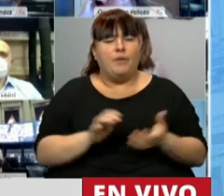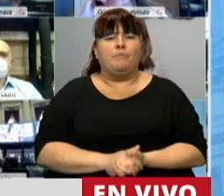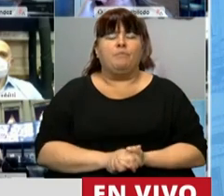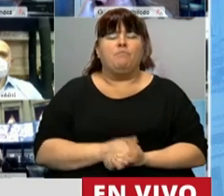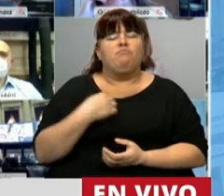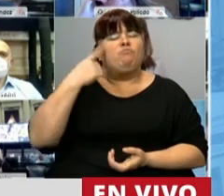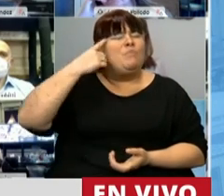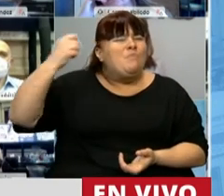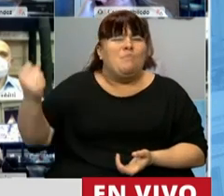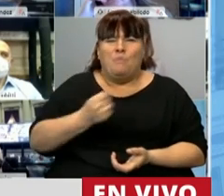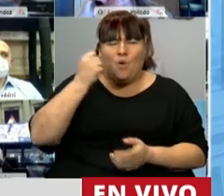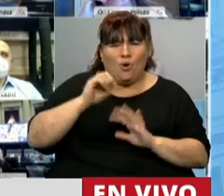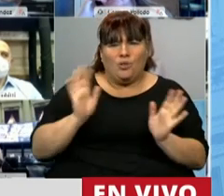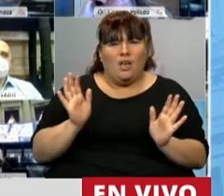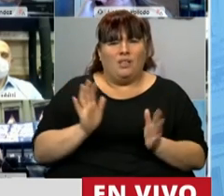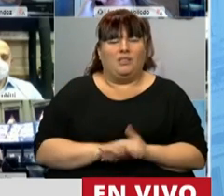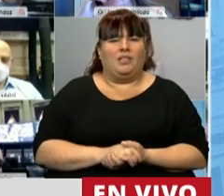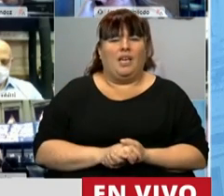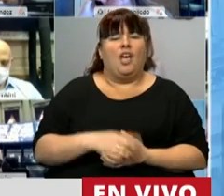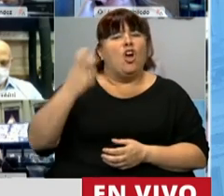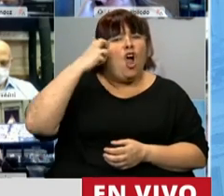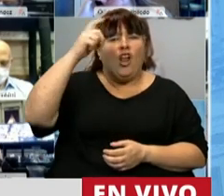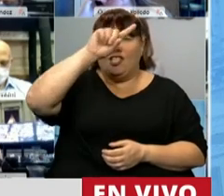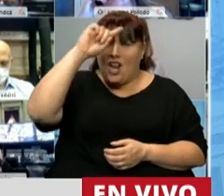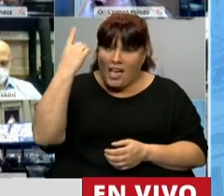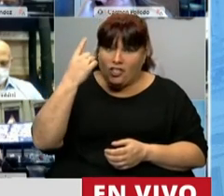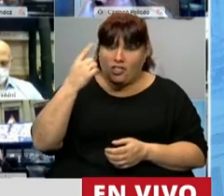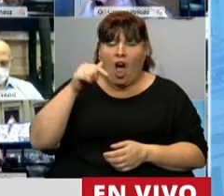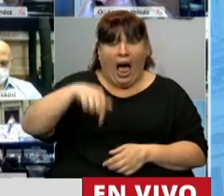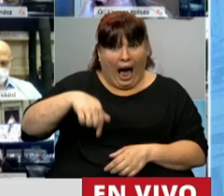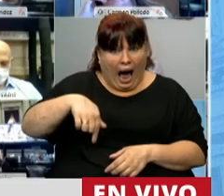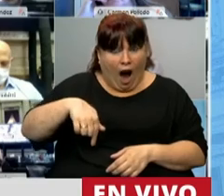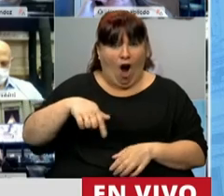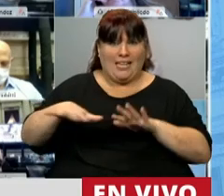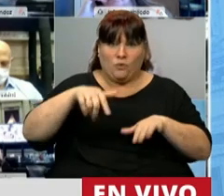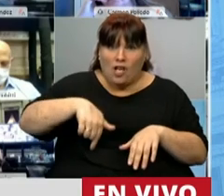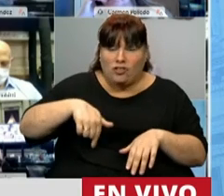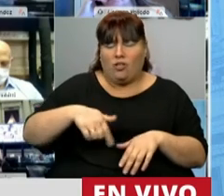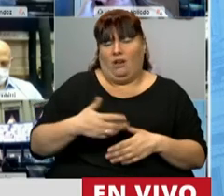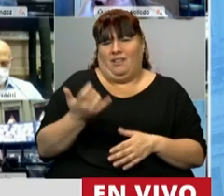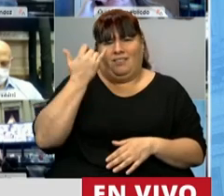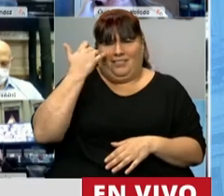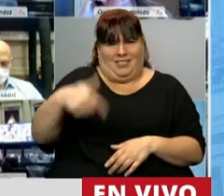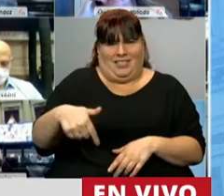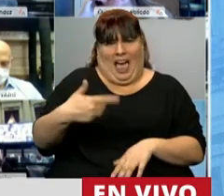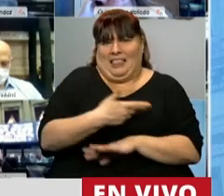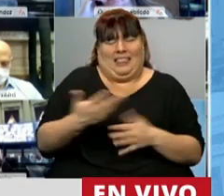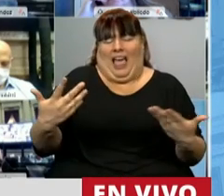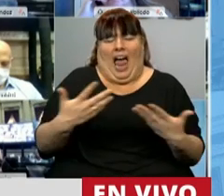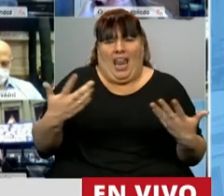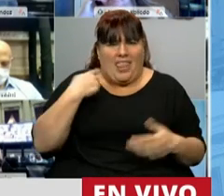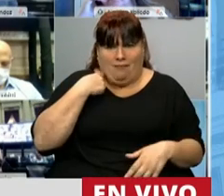presidente, me parece fundamental el Congreso de la Nación a esta altura de las circunstancias porque ya llegamos tarde